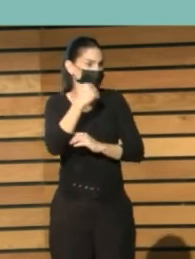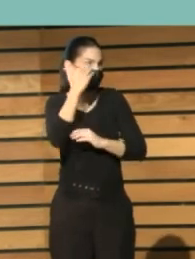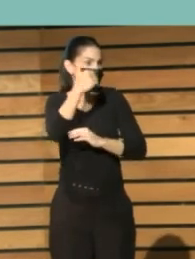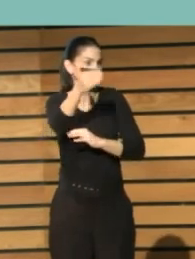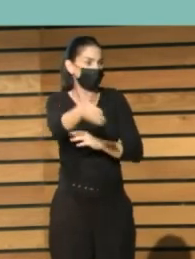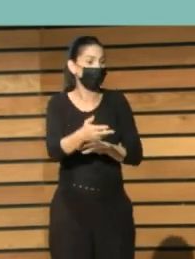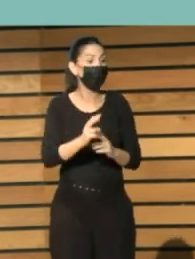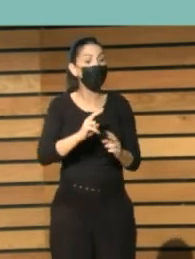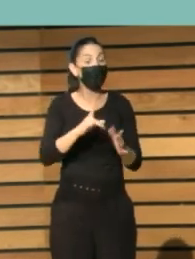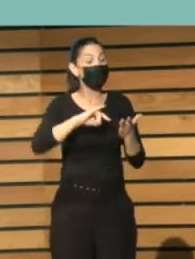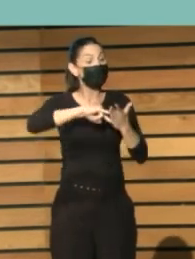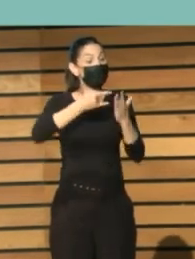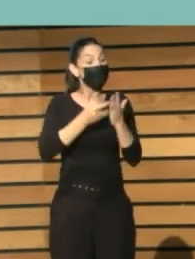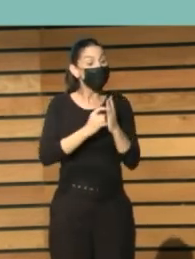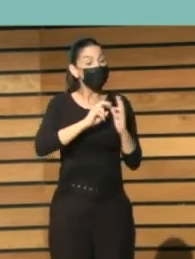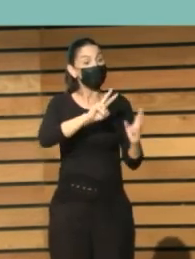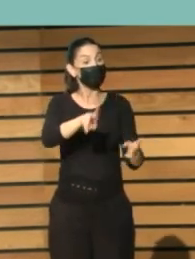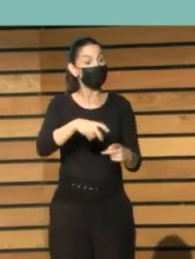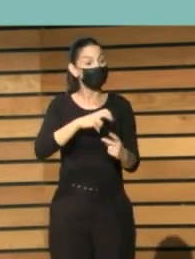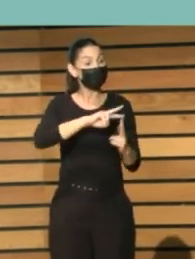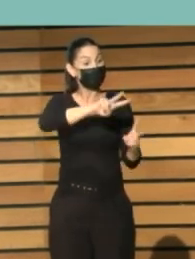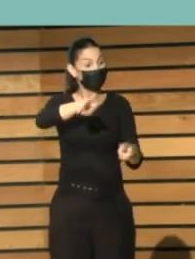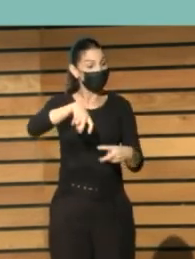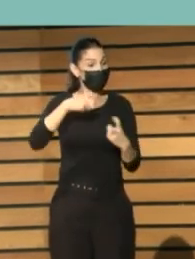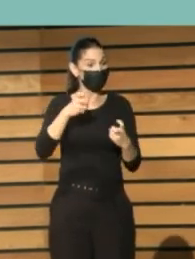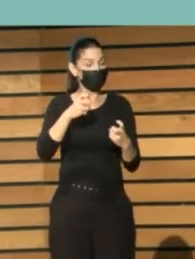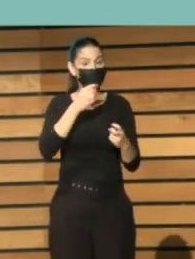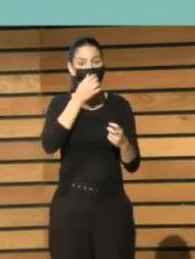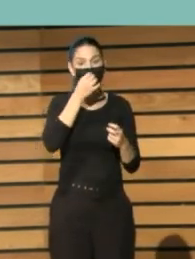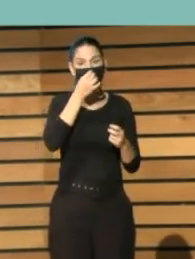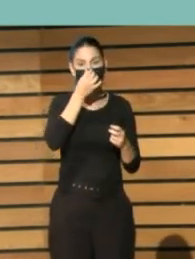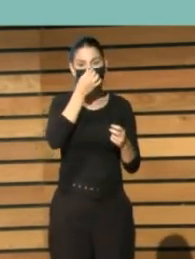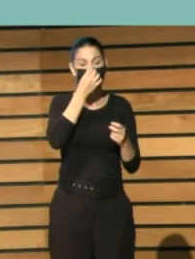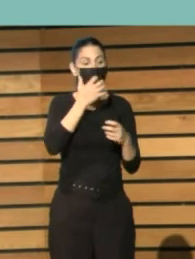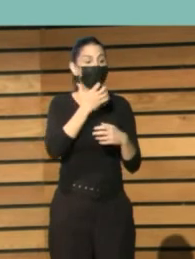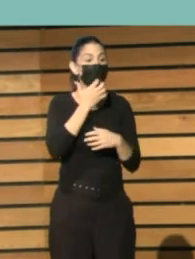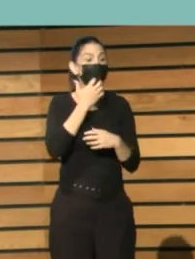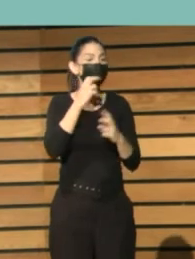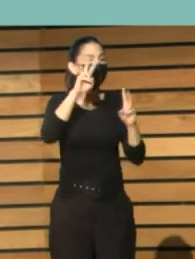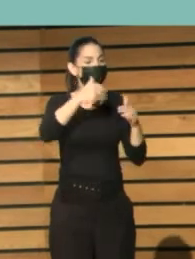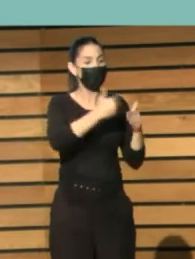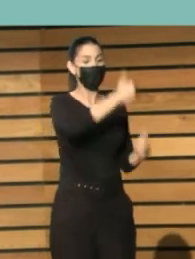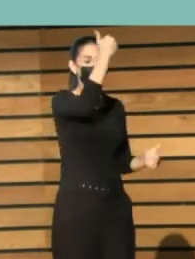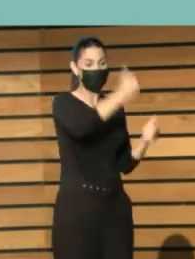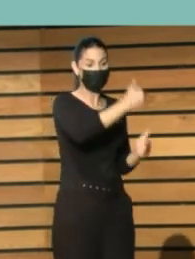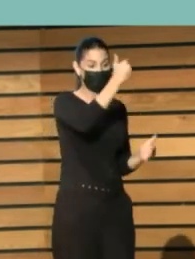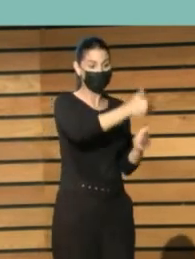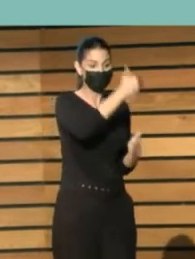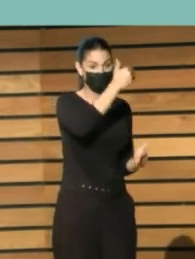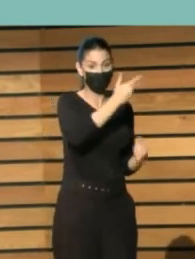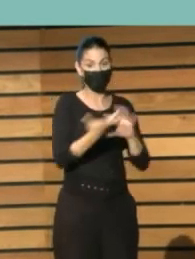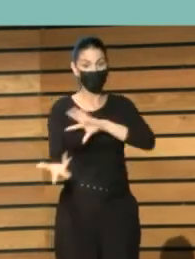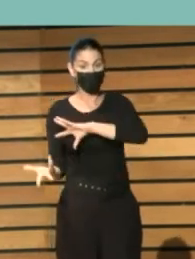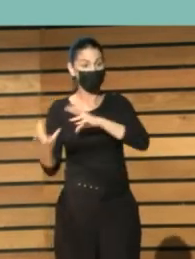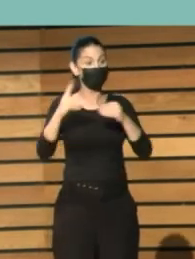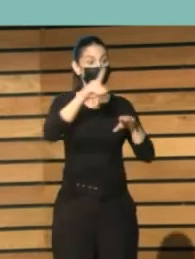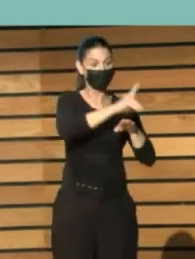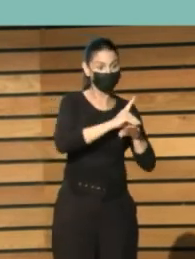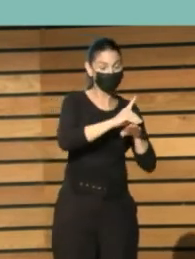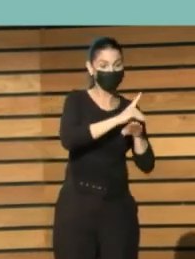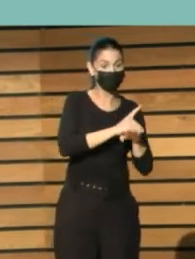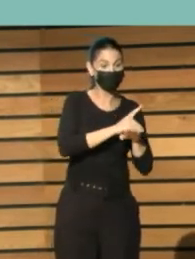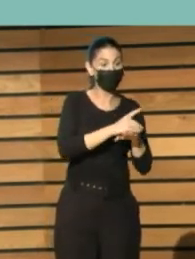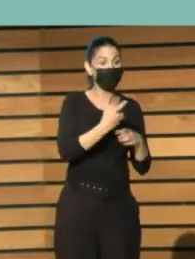recuperación sean adecuados. Por ejemplo, cuando se digitaliza la prensa conviene que la biblioteca digital sepa gestionar las